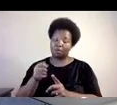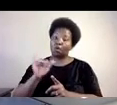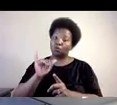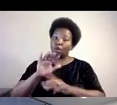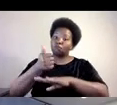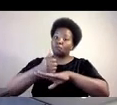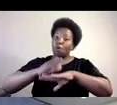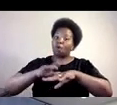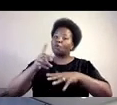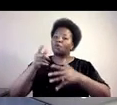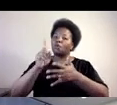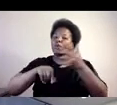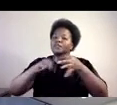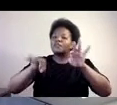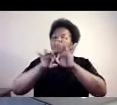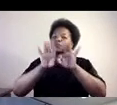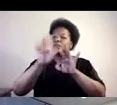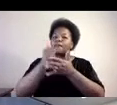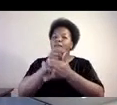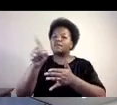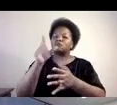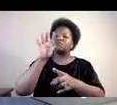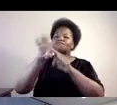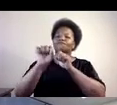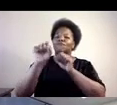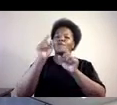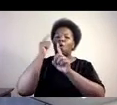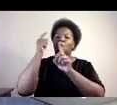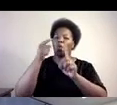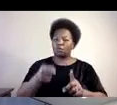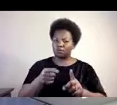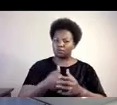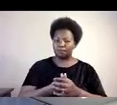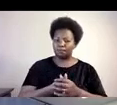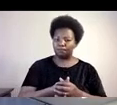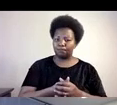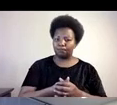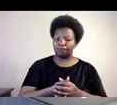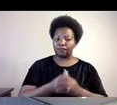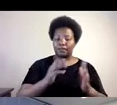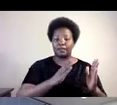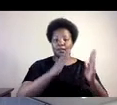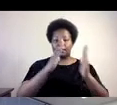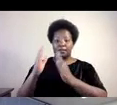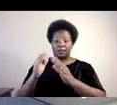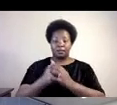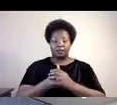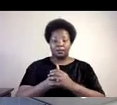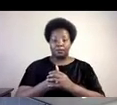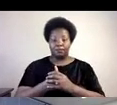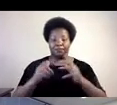en algún momento para señalarlas como se puedan identificar por